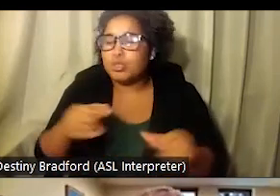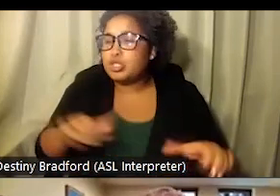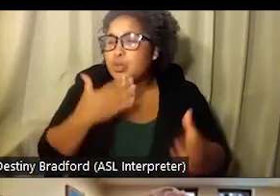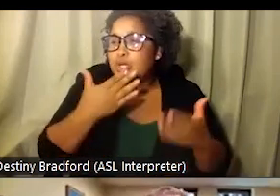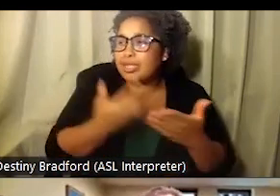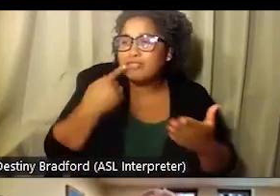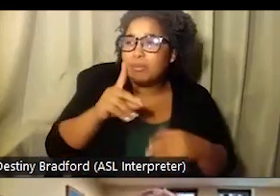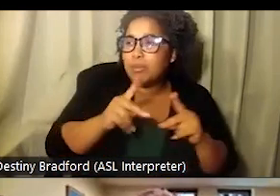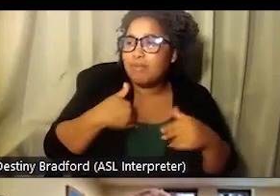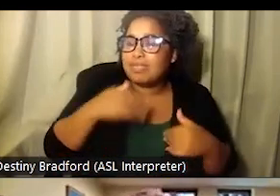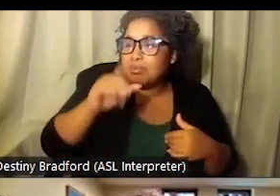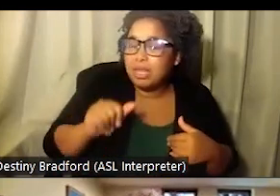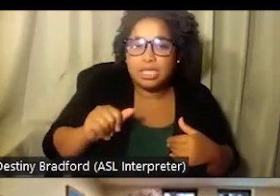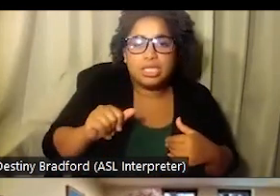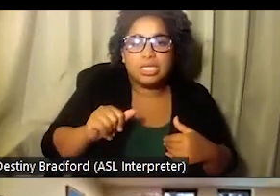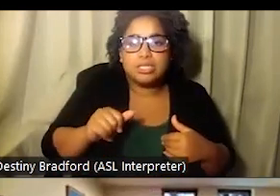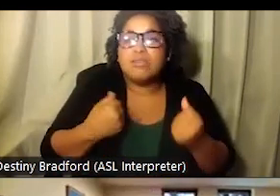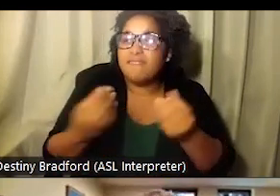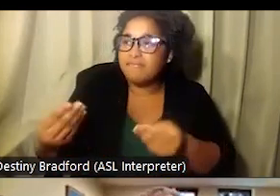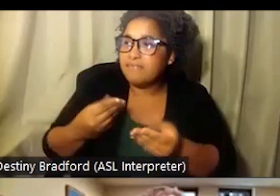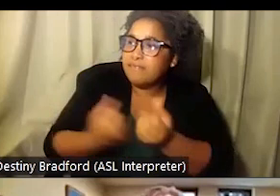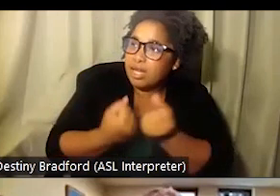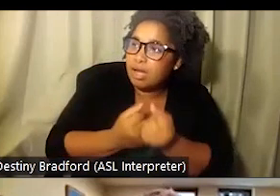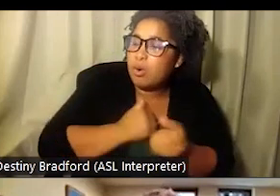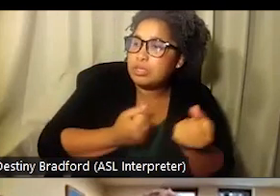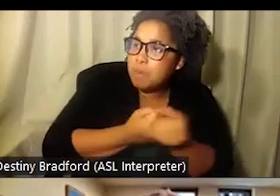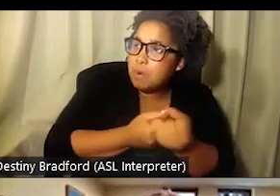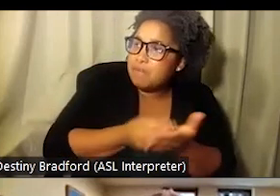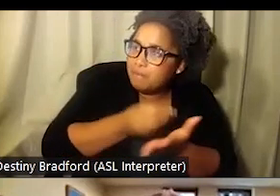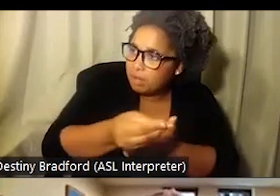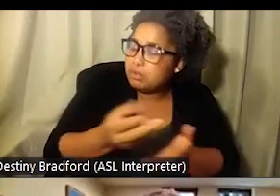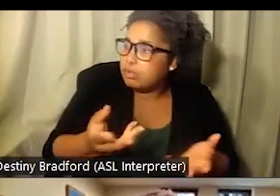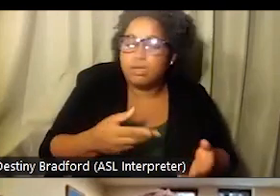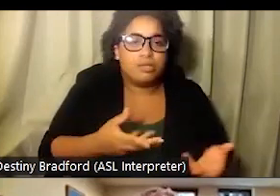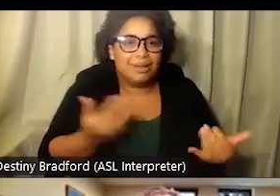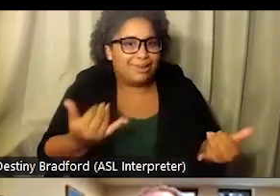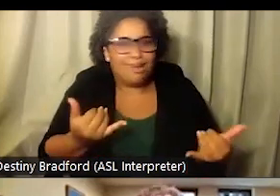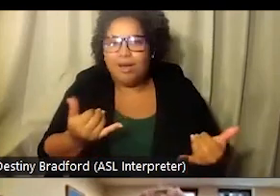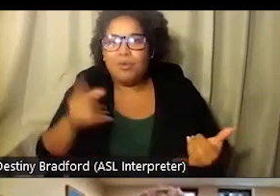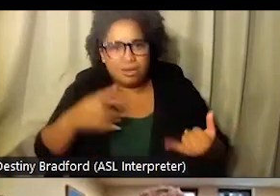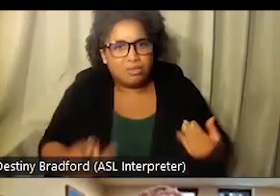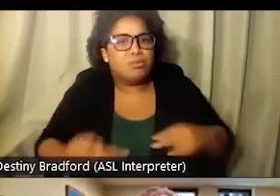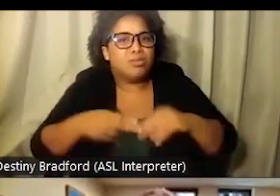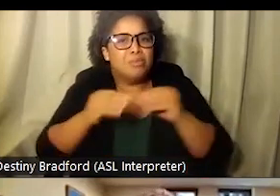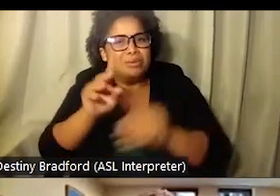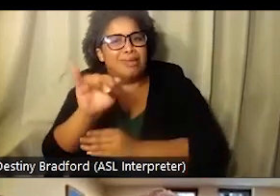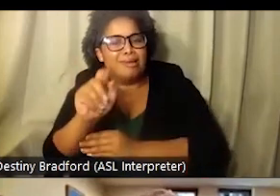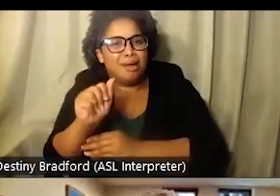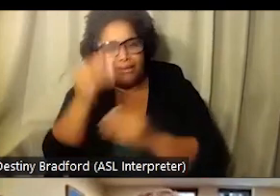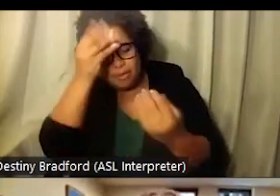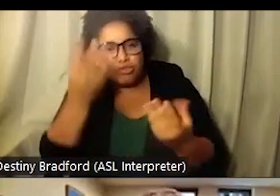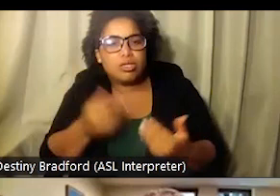nosotros, nosotros como organización hacemos cosas buenas para la gente con discapacidad y tienen que financiarnos. Y ahora nos